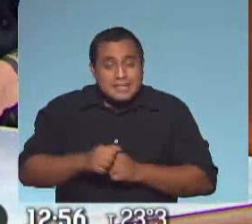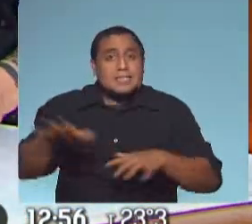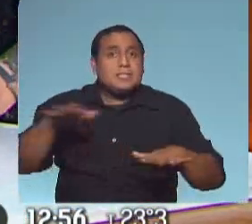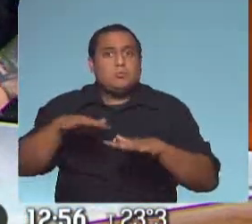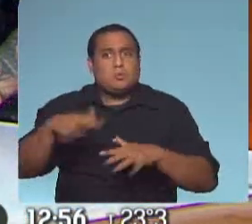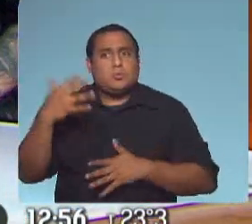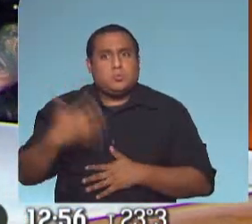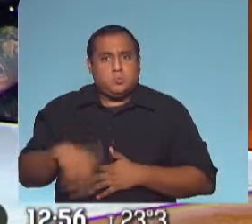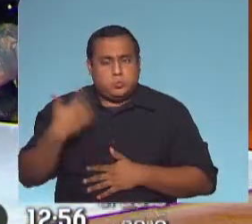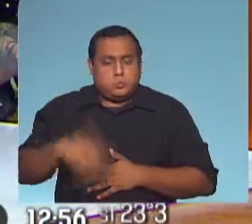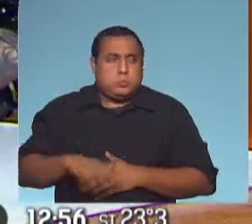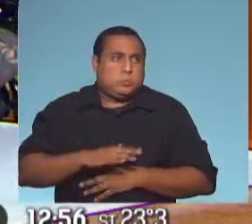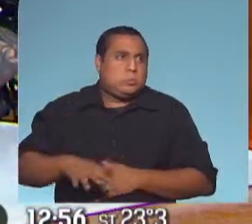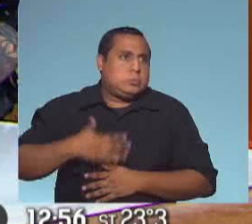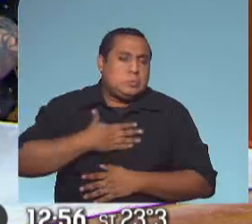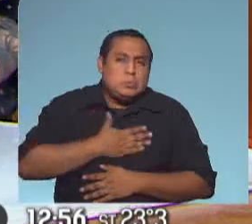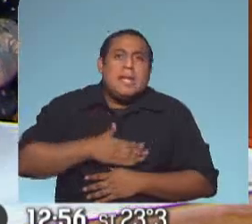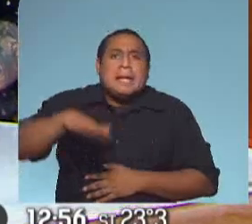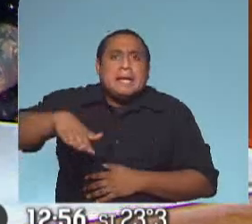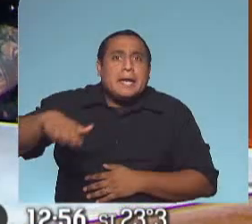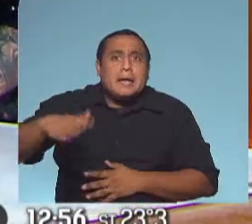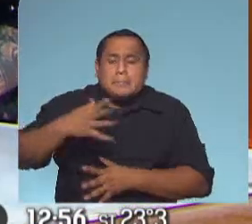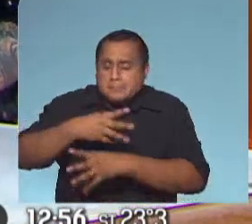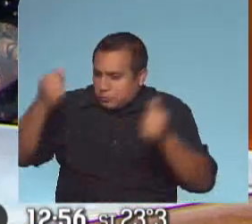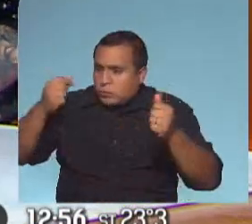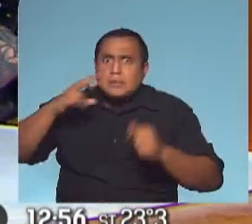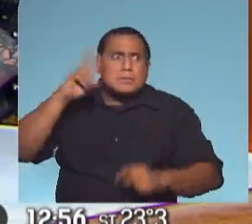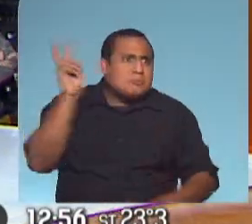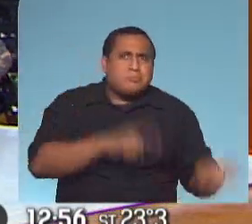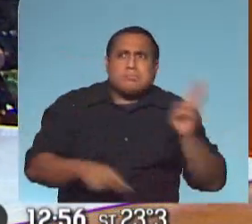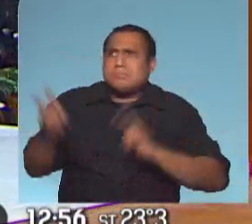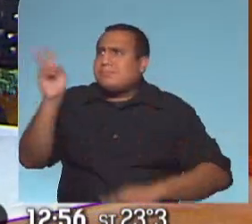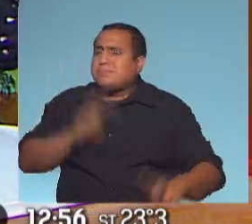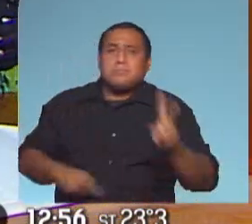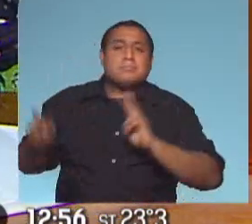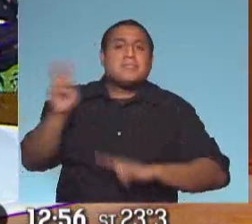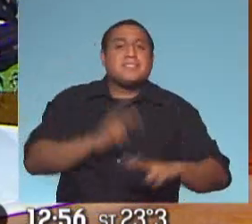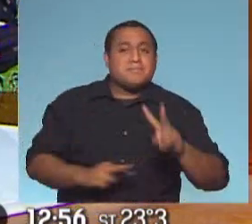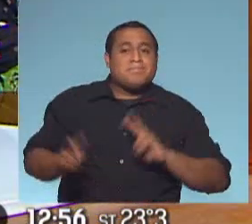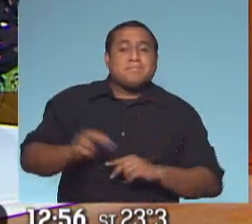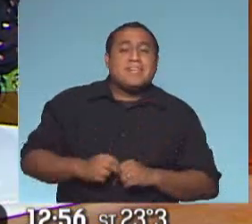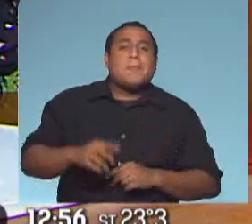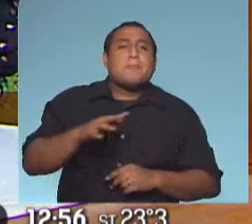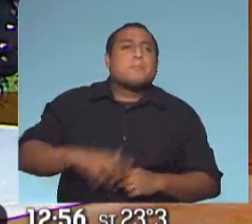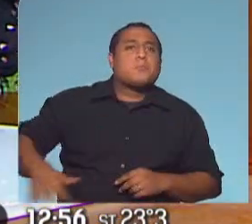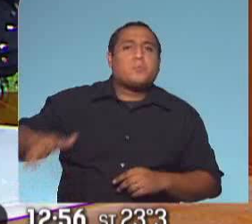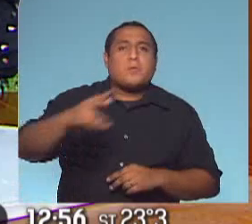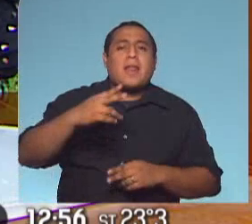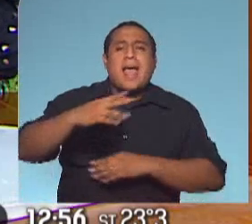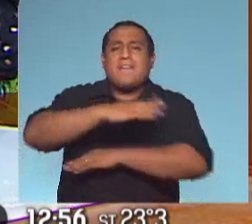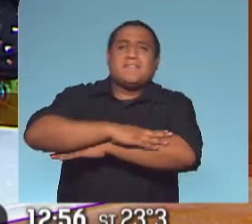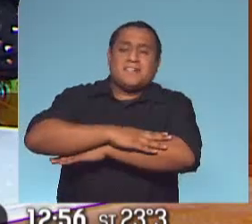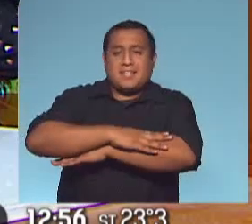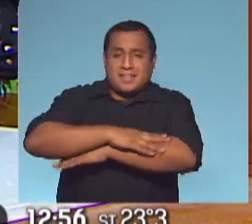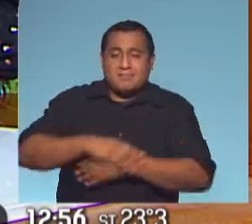situación dramática de la nena que seguimos buscando, se sigue buscando en Parque Avellaneda, una